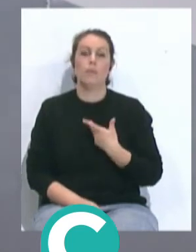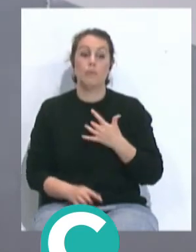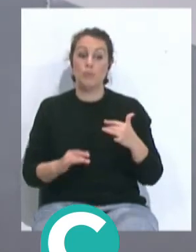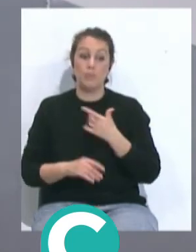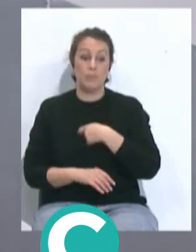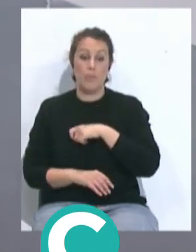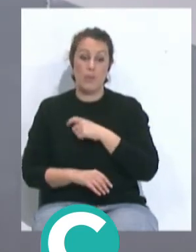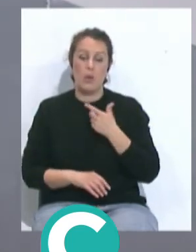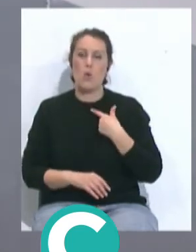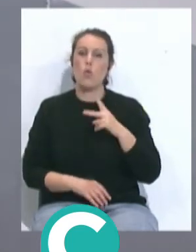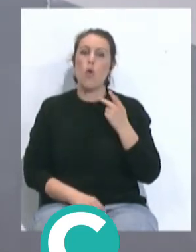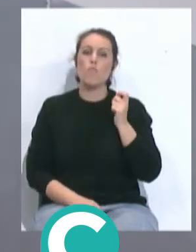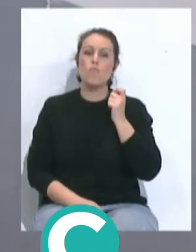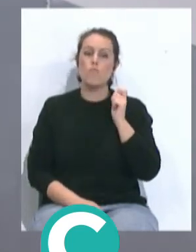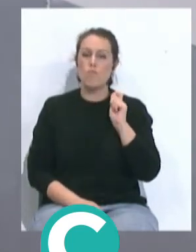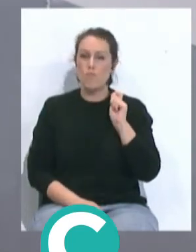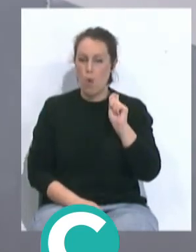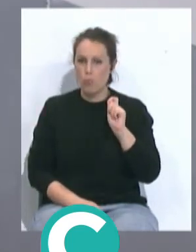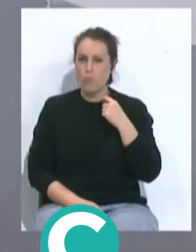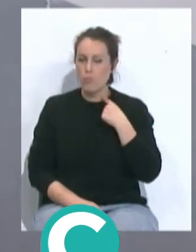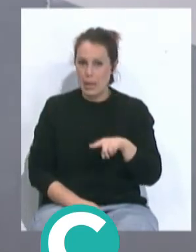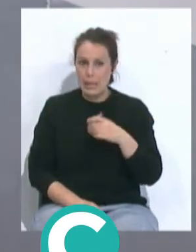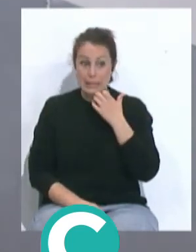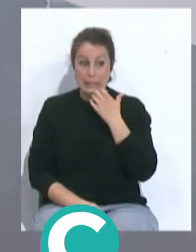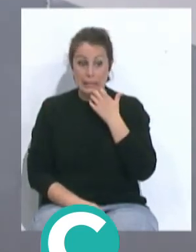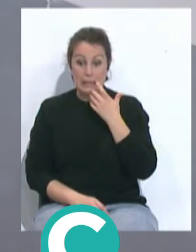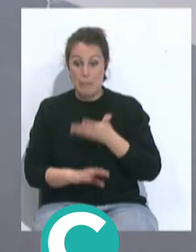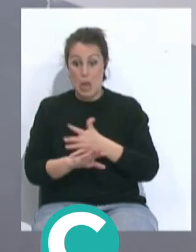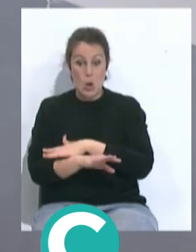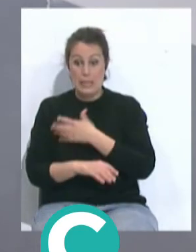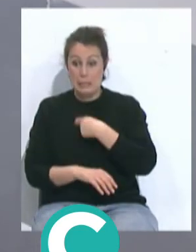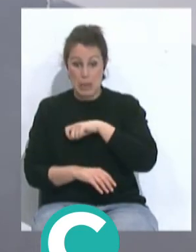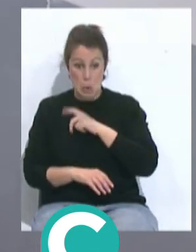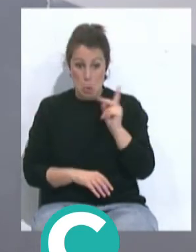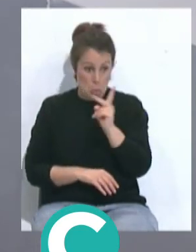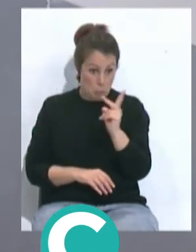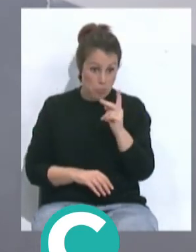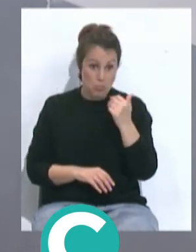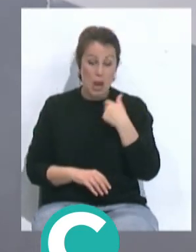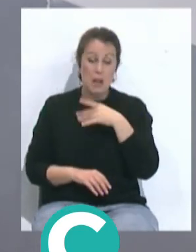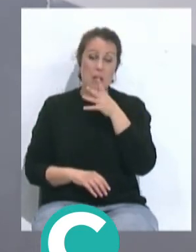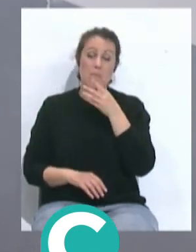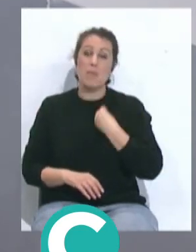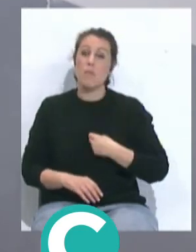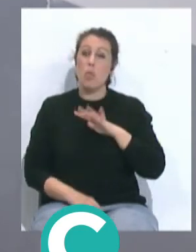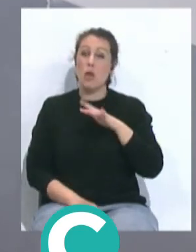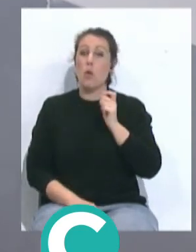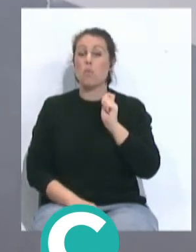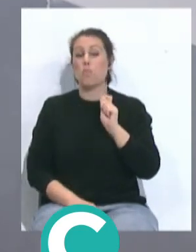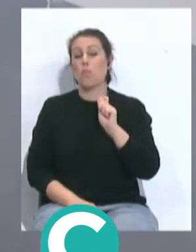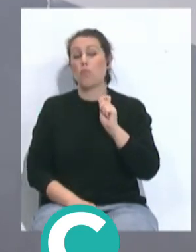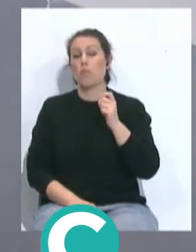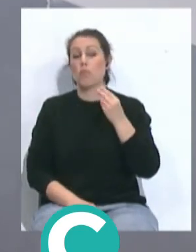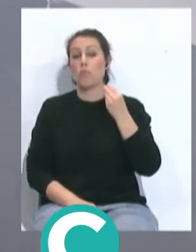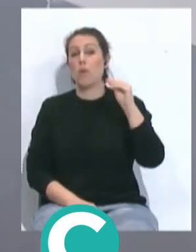partido del Español te hizo perder dos puntos más también, o sea que si nada más que con Mallorca y Español, ahora mismo estaríamos cinco puntos arriba, estaríamos con